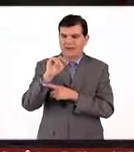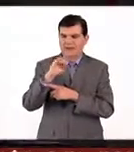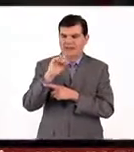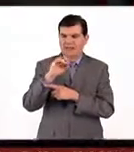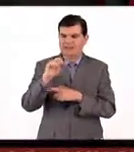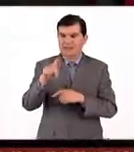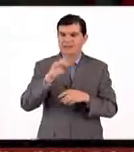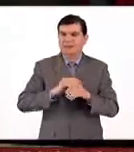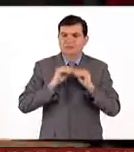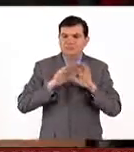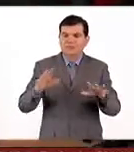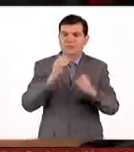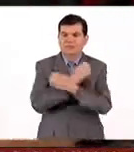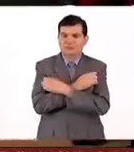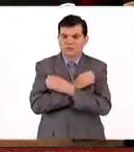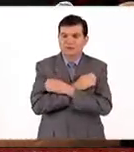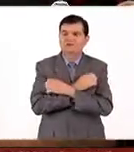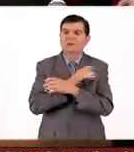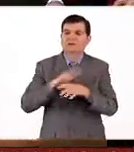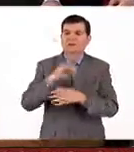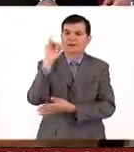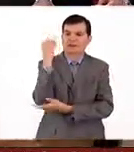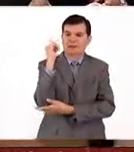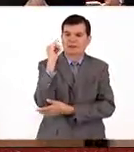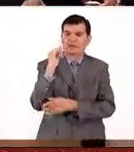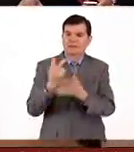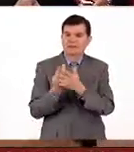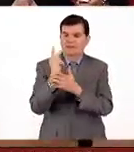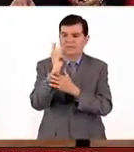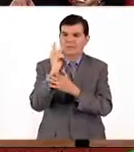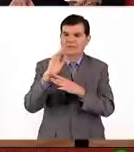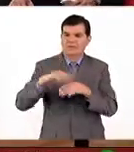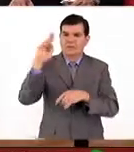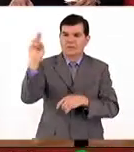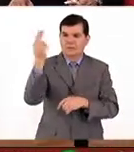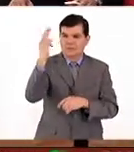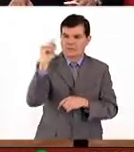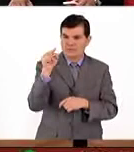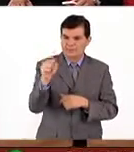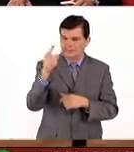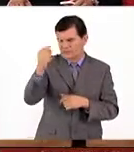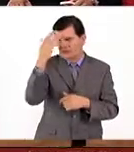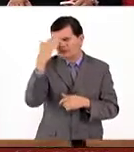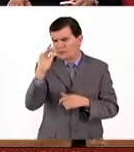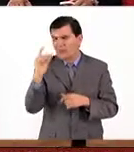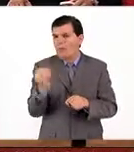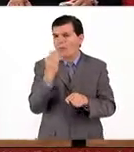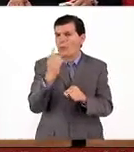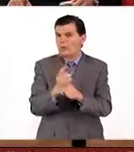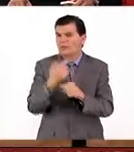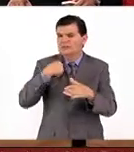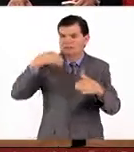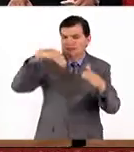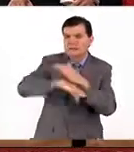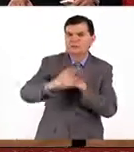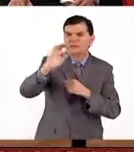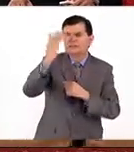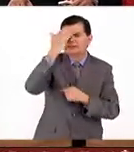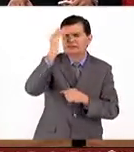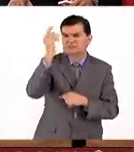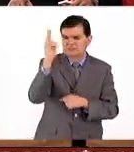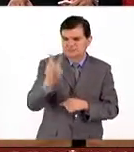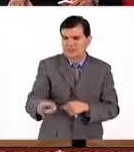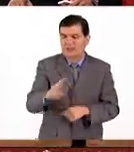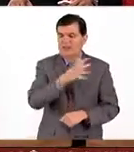coordinadora de difusión y educación del Jardín Botánico de la UNAM. Seguramente usted ha tenido la oportunidad de conocerlo. La verdad es